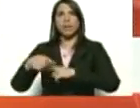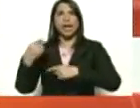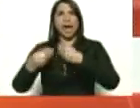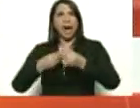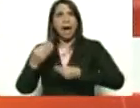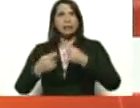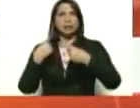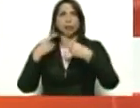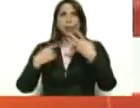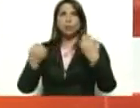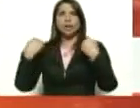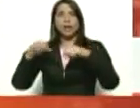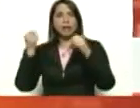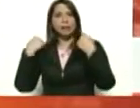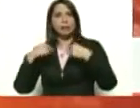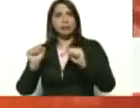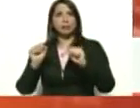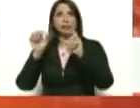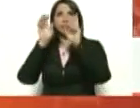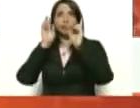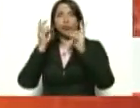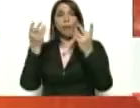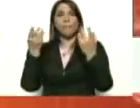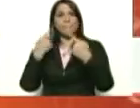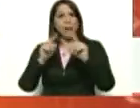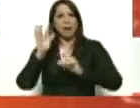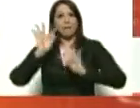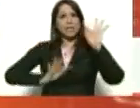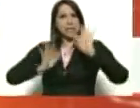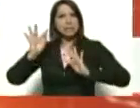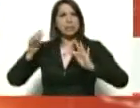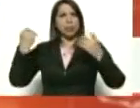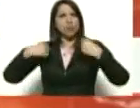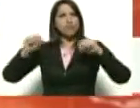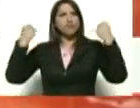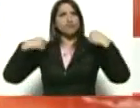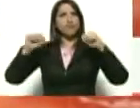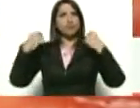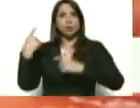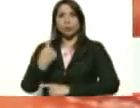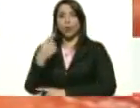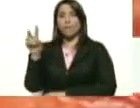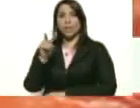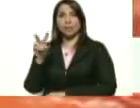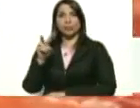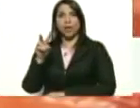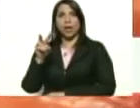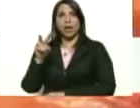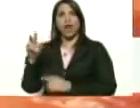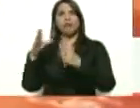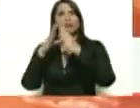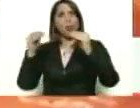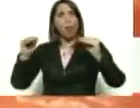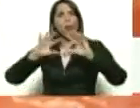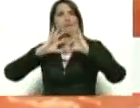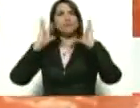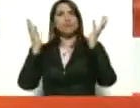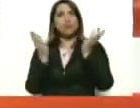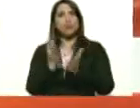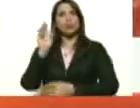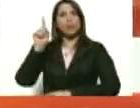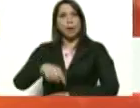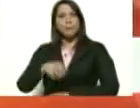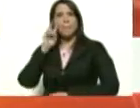ejercicios de mantenimiento. Bueno, no solo en Venezuela, en el mundo entero, uno ve los